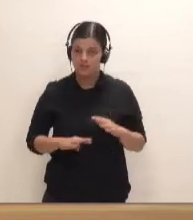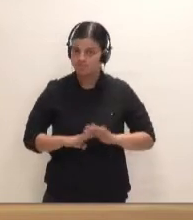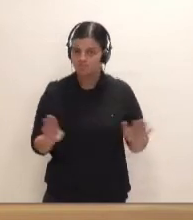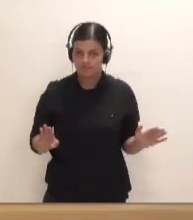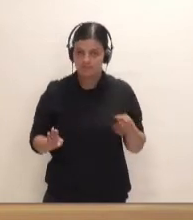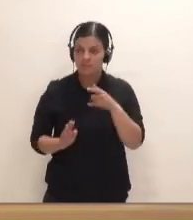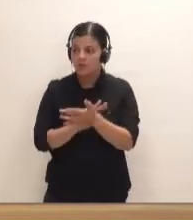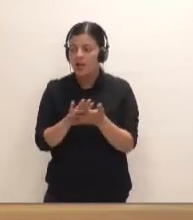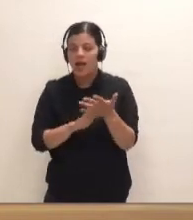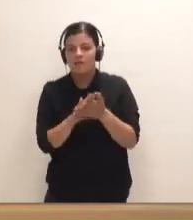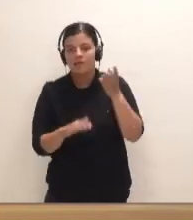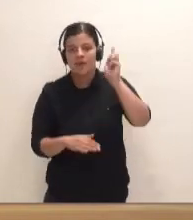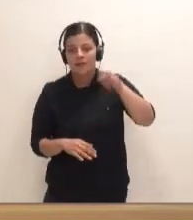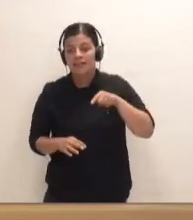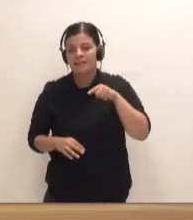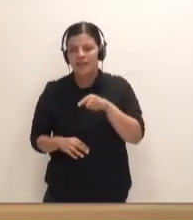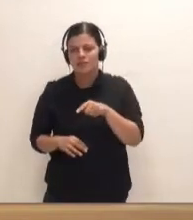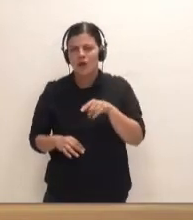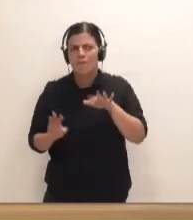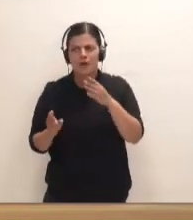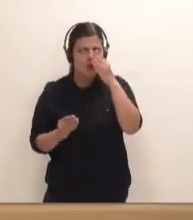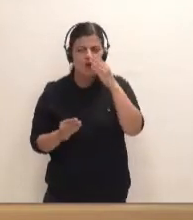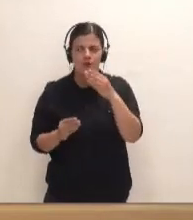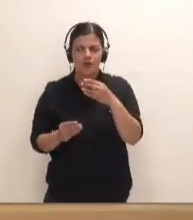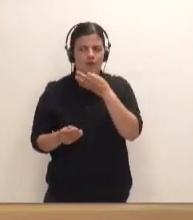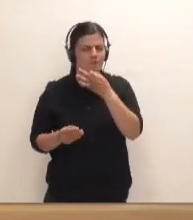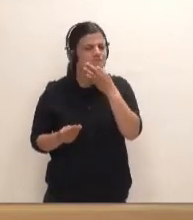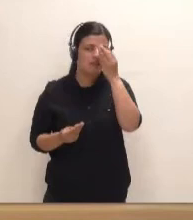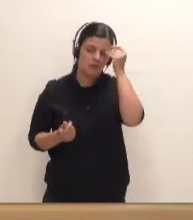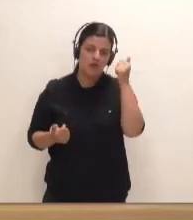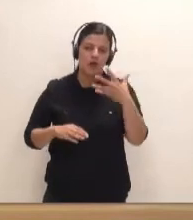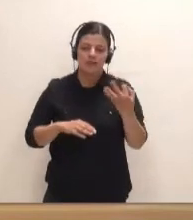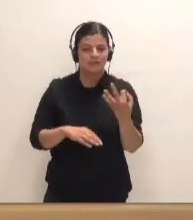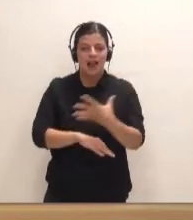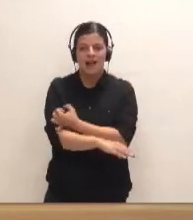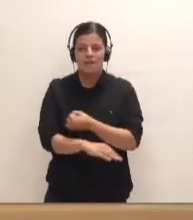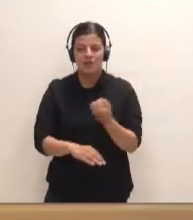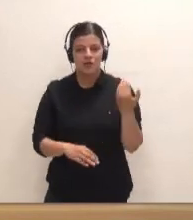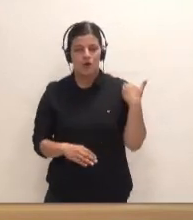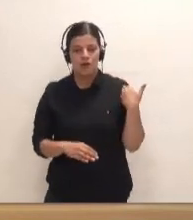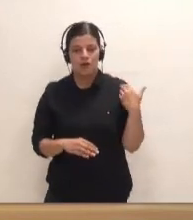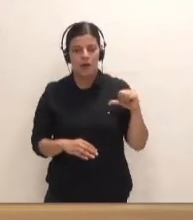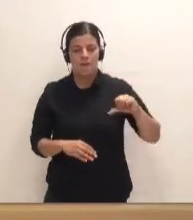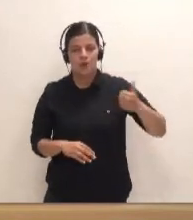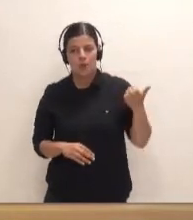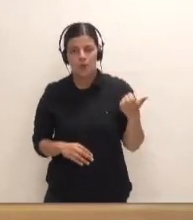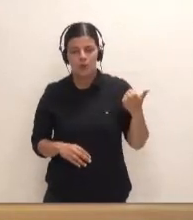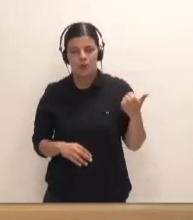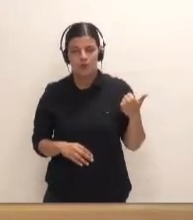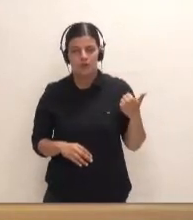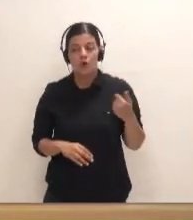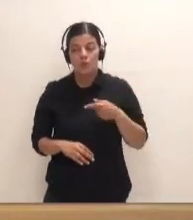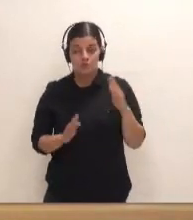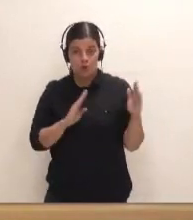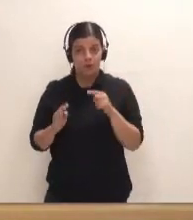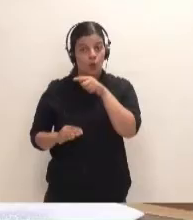Usted habla de eso. Sin embargo, ha obviado en su intervención hablar de que el Cabildo aprobó, siendo usted